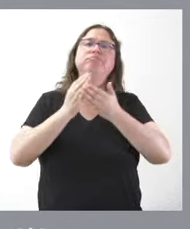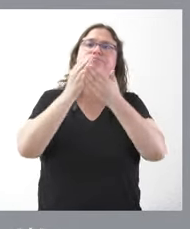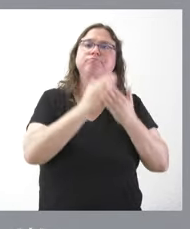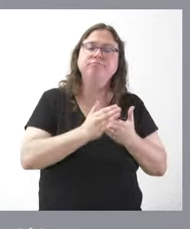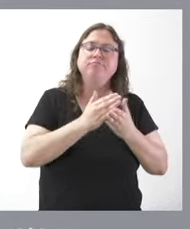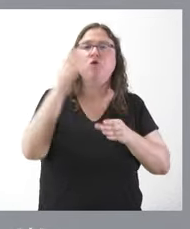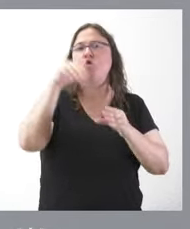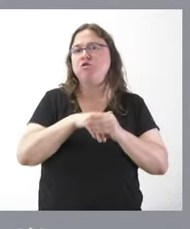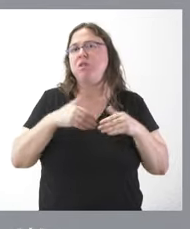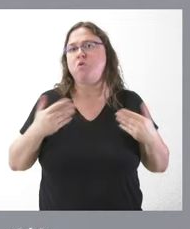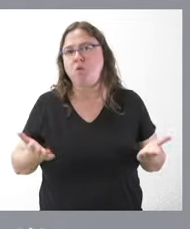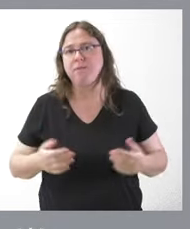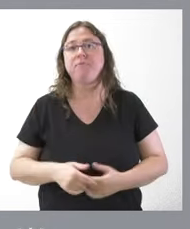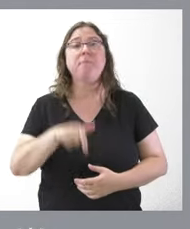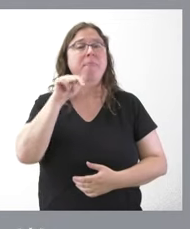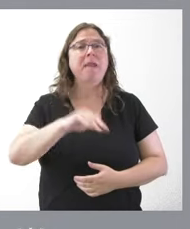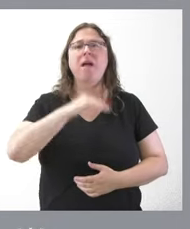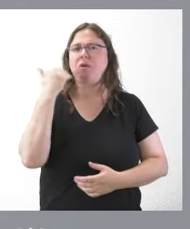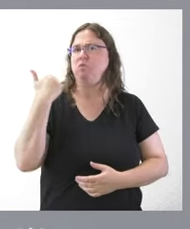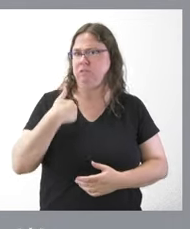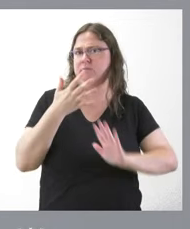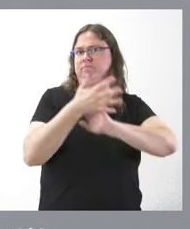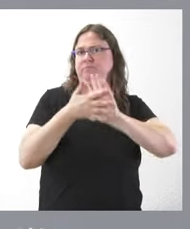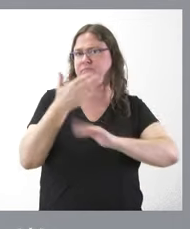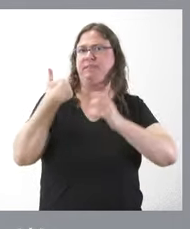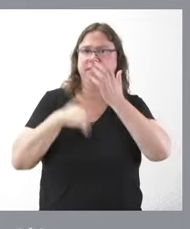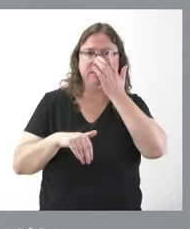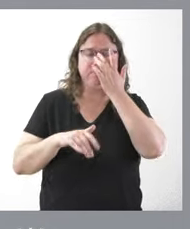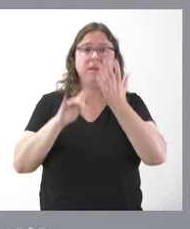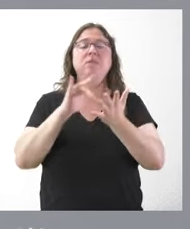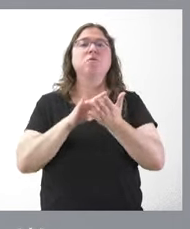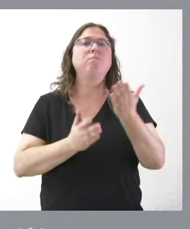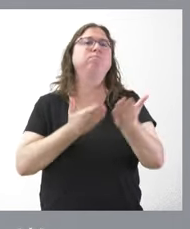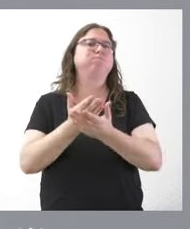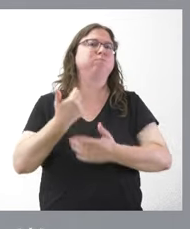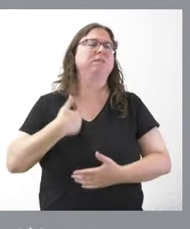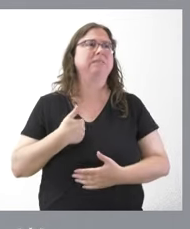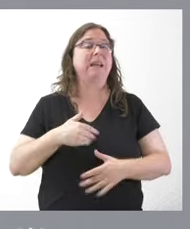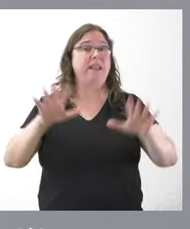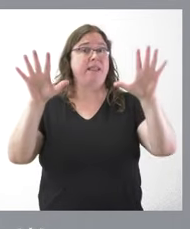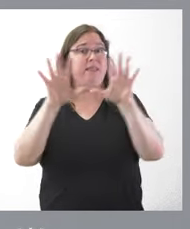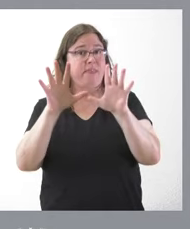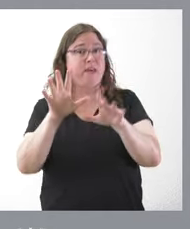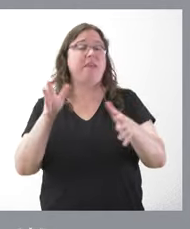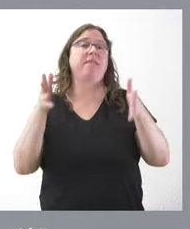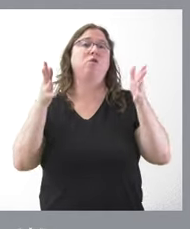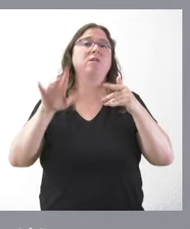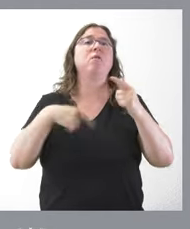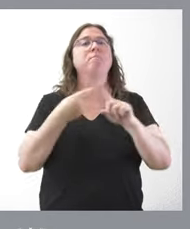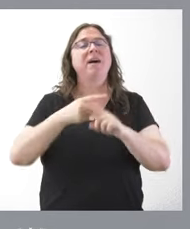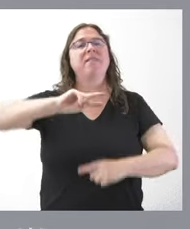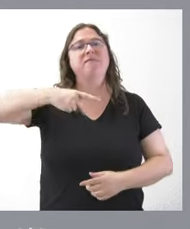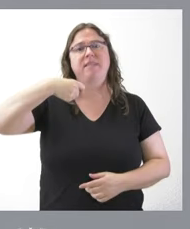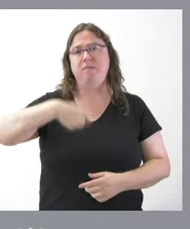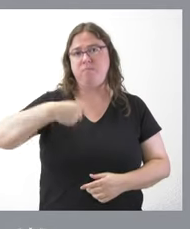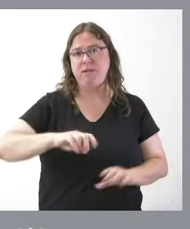el contenido de que queda de legislatura. Esto es algo que ya hemos planteado, que hemos pedido los diez consejeros y el vicepresidente de la Junta de Castilla y León